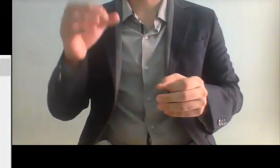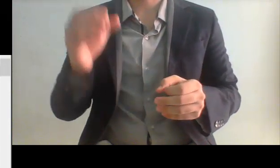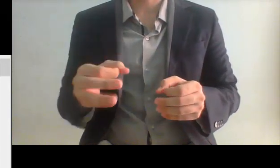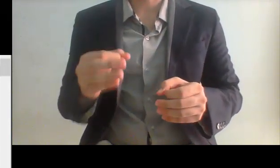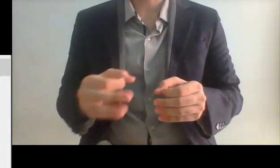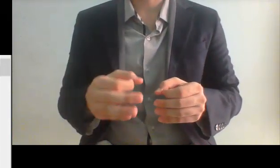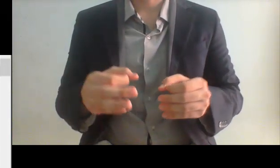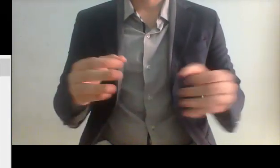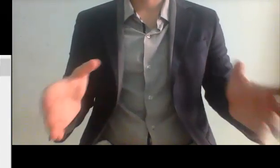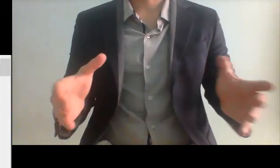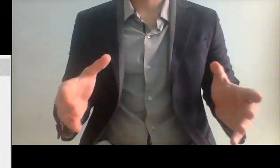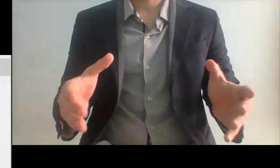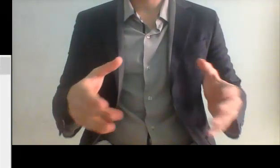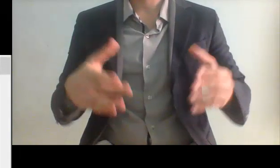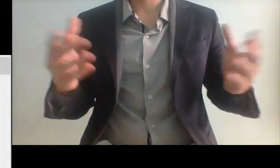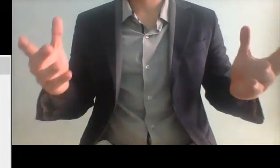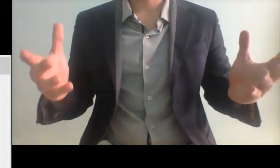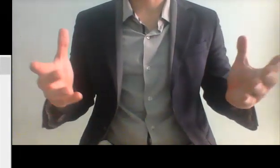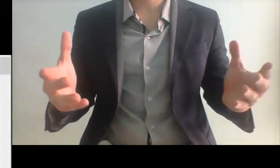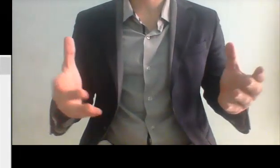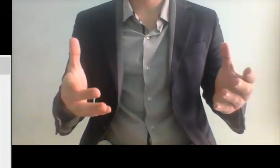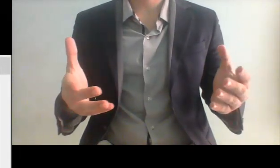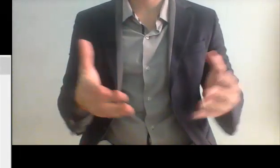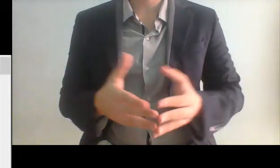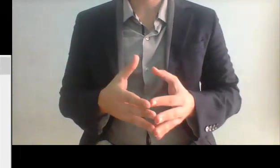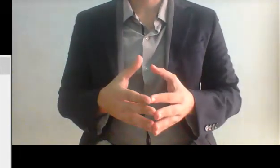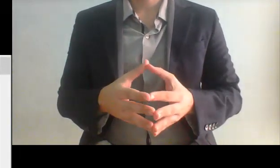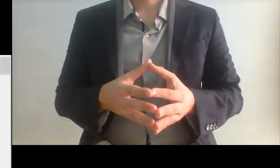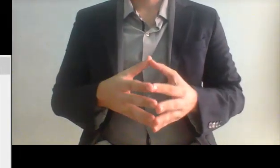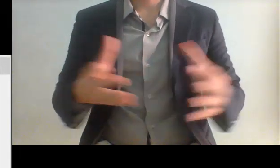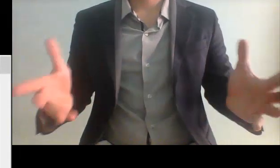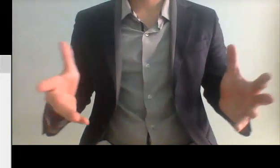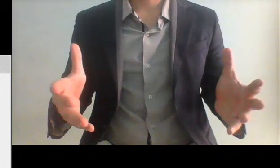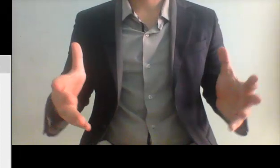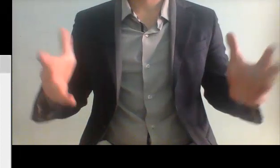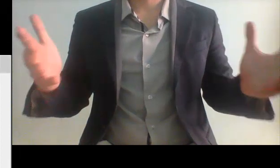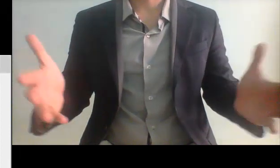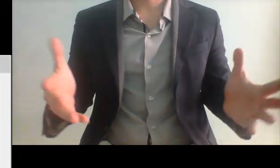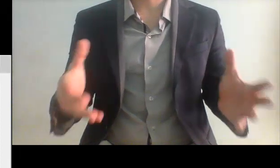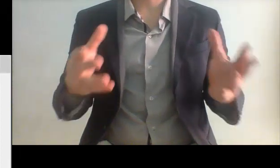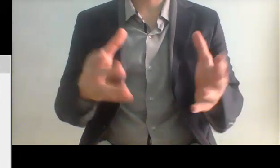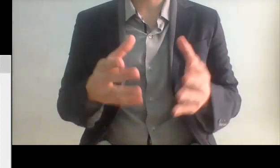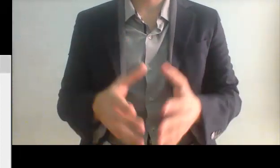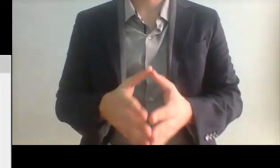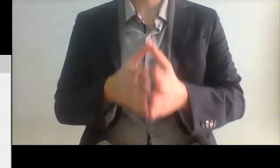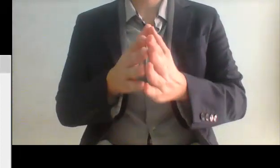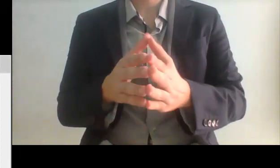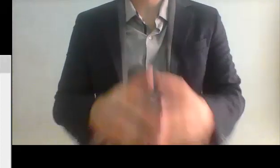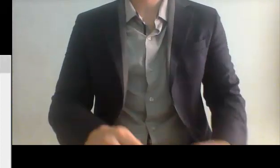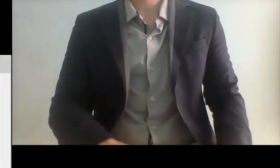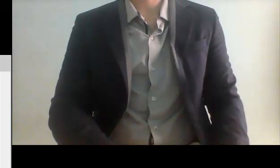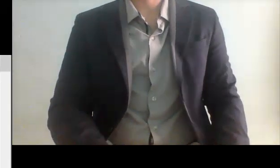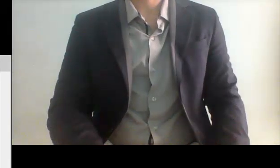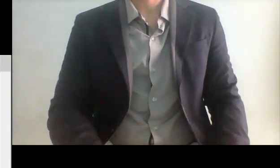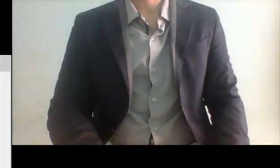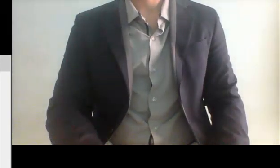desmoronando día a día y nada dejo esto hasta aquí porque ya está muy largo y si les agradó me pueden dejar un like un comentario y nos veremos muy pronto el próximo video Gracias.